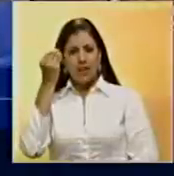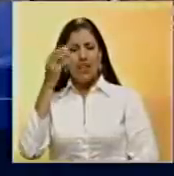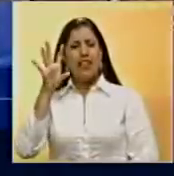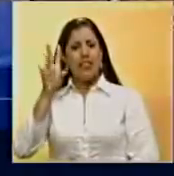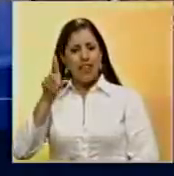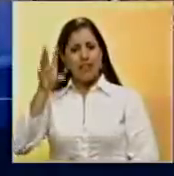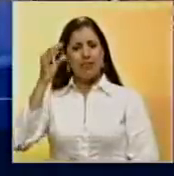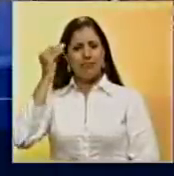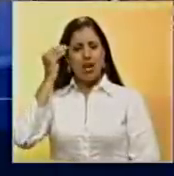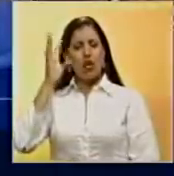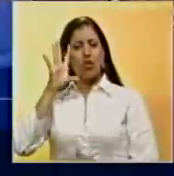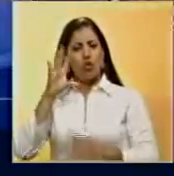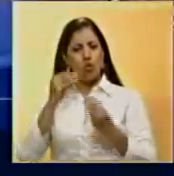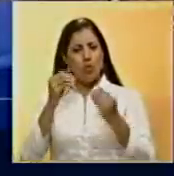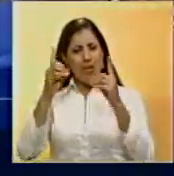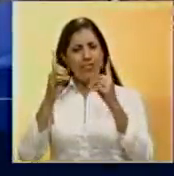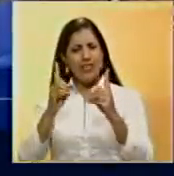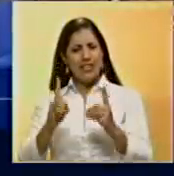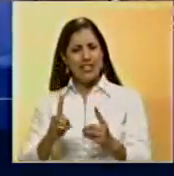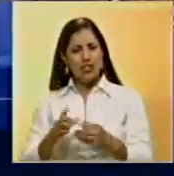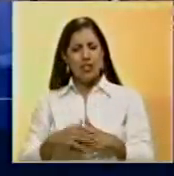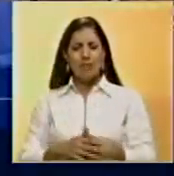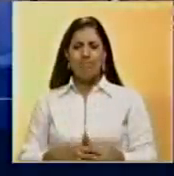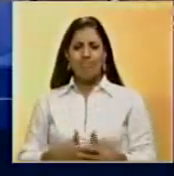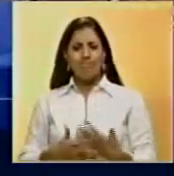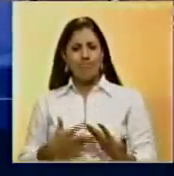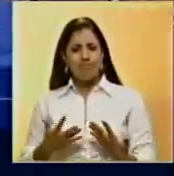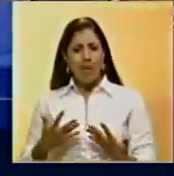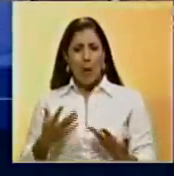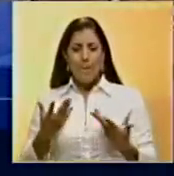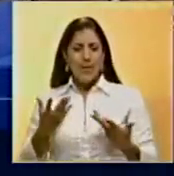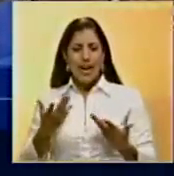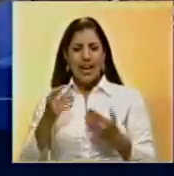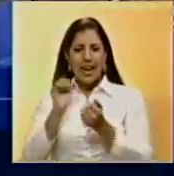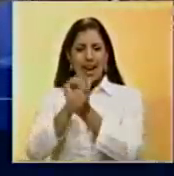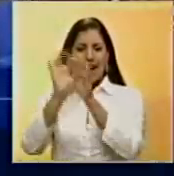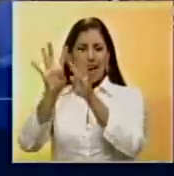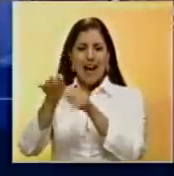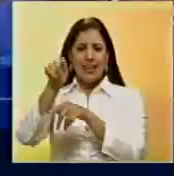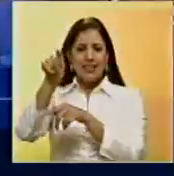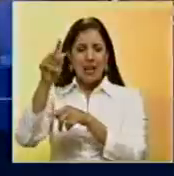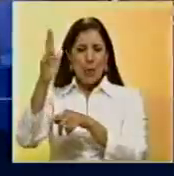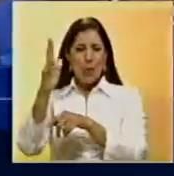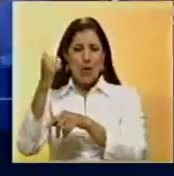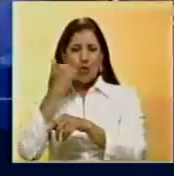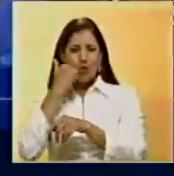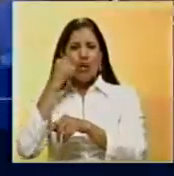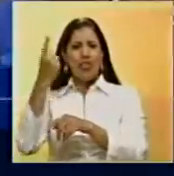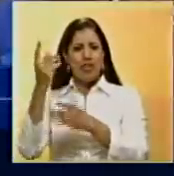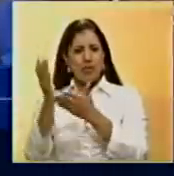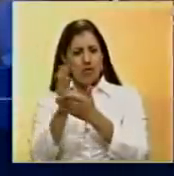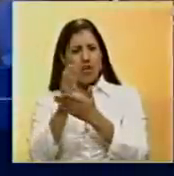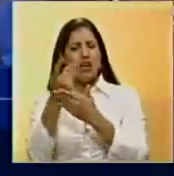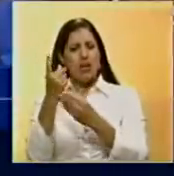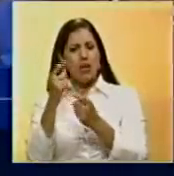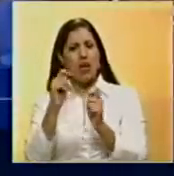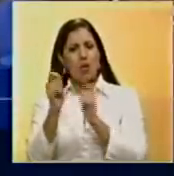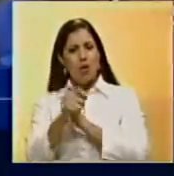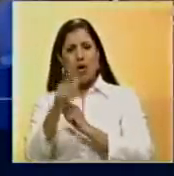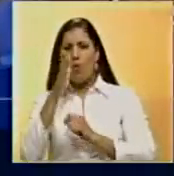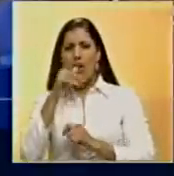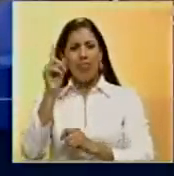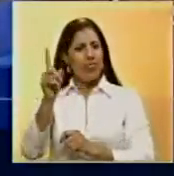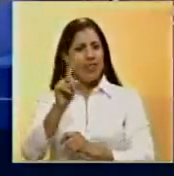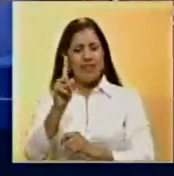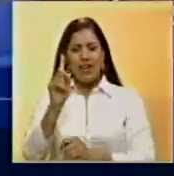la rectificación y al tomar decisiones para hacer que ese penal logre estar en las condiciones que debe estar cualquier penal. Ahí